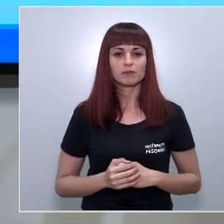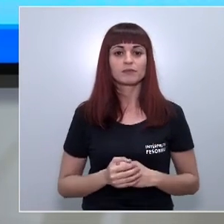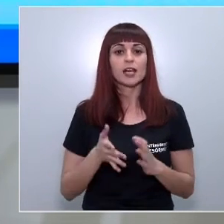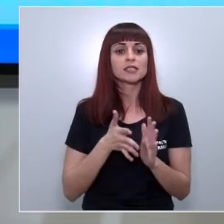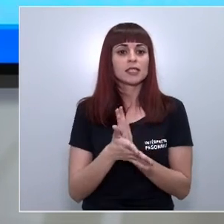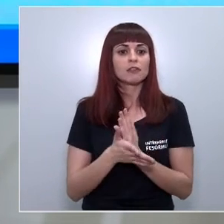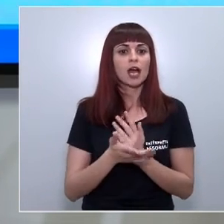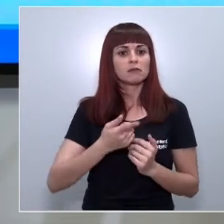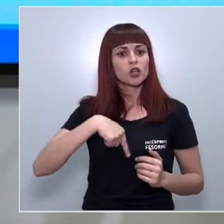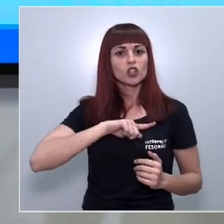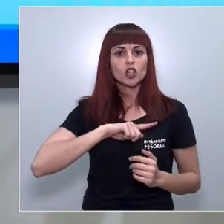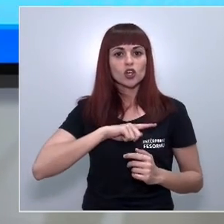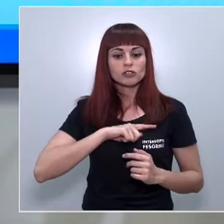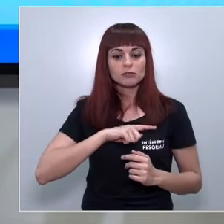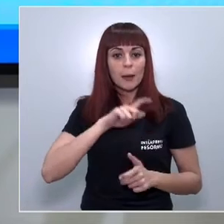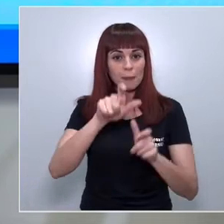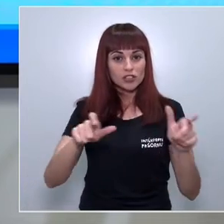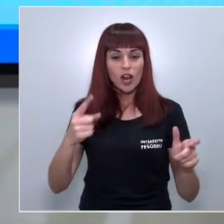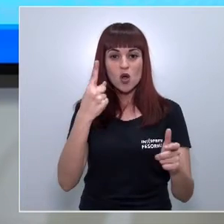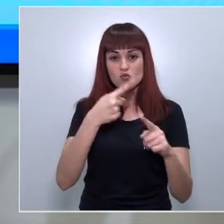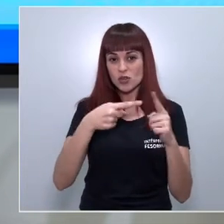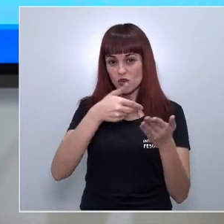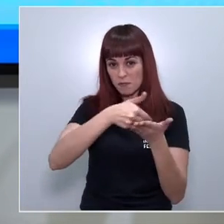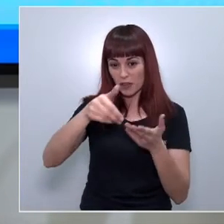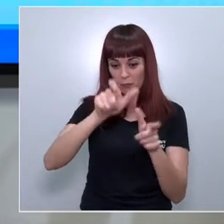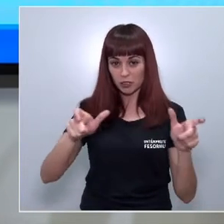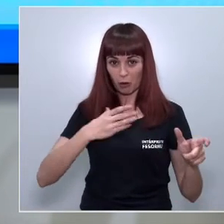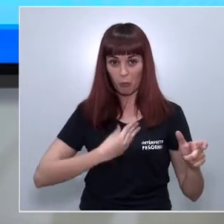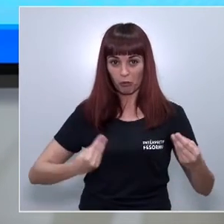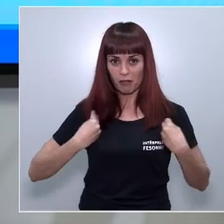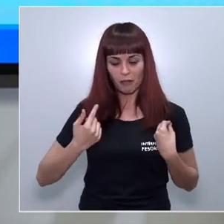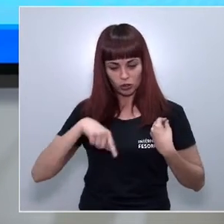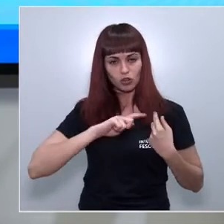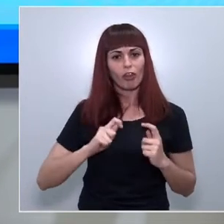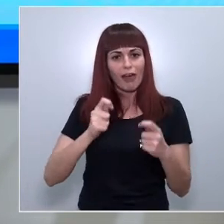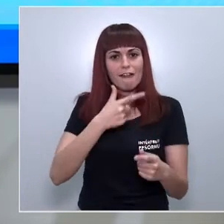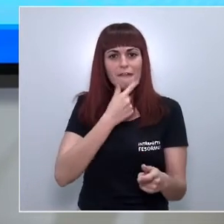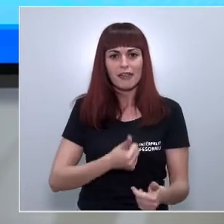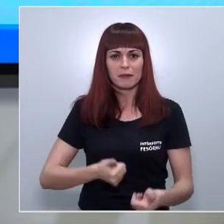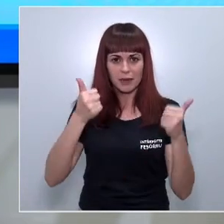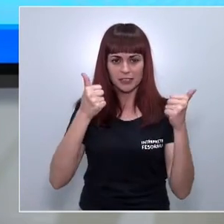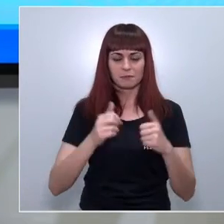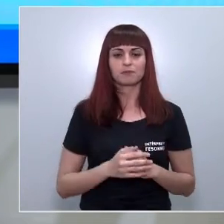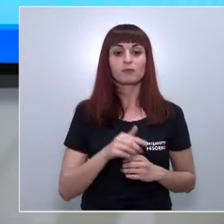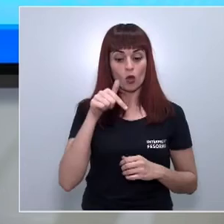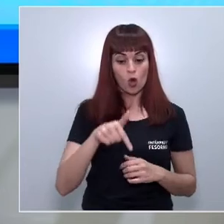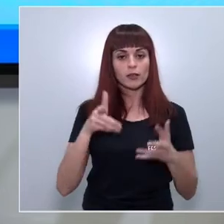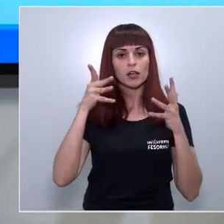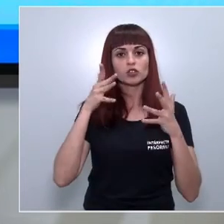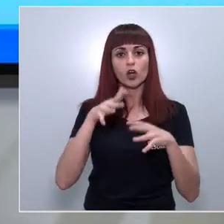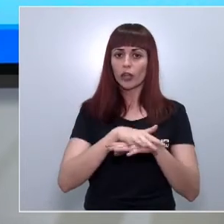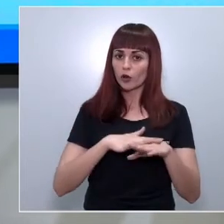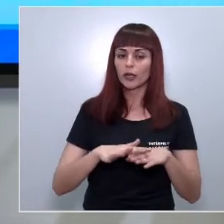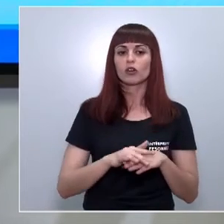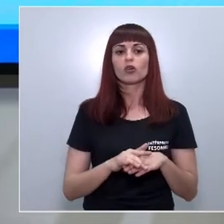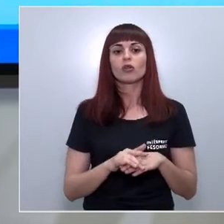En ponérselo más fácil al millón y medio de murcianos. Y ahora damos un paso más. Por todo esto hoy el Consejo de Gobierno de la región